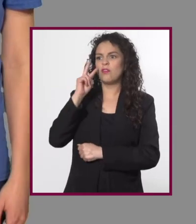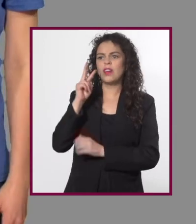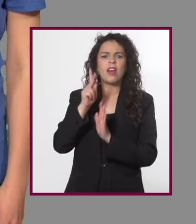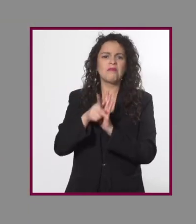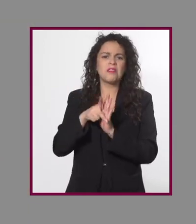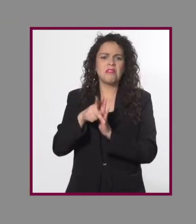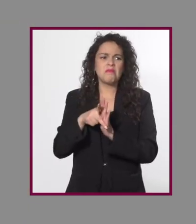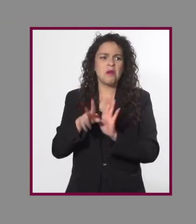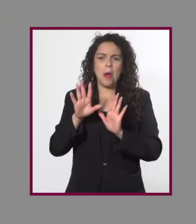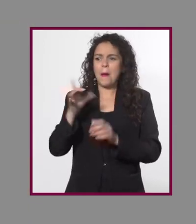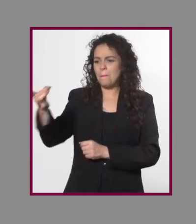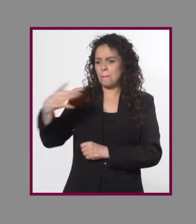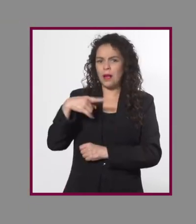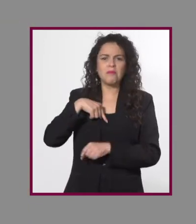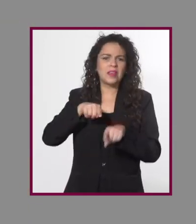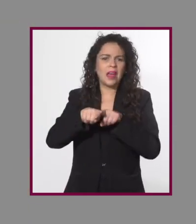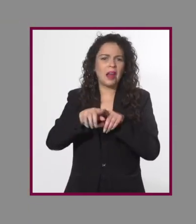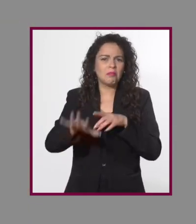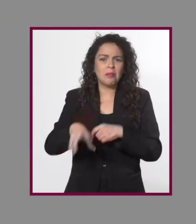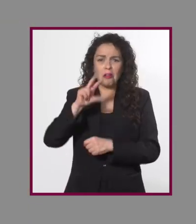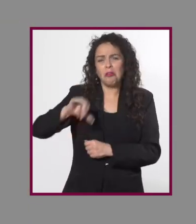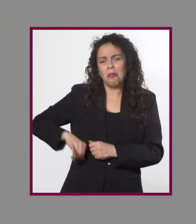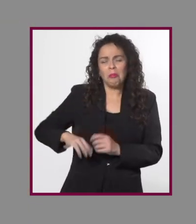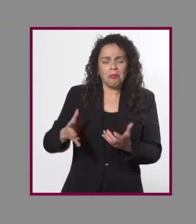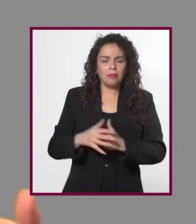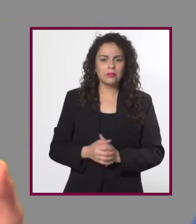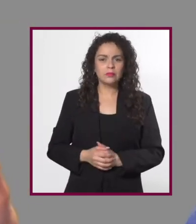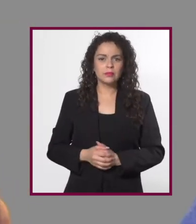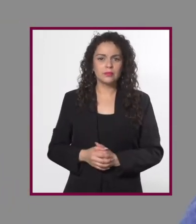y veo algún video sin importancia que me envió mi hermana.